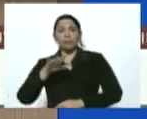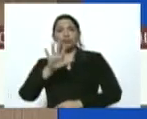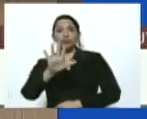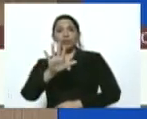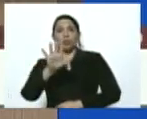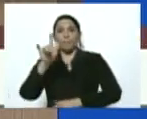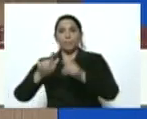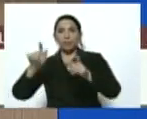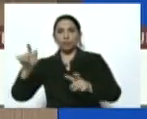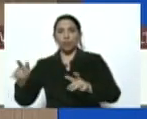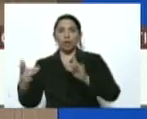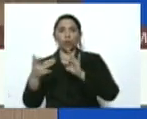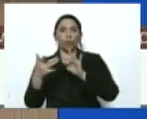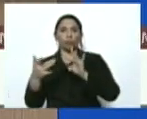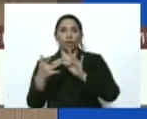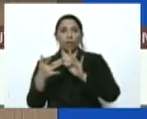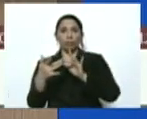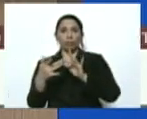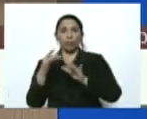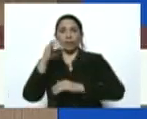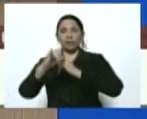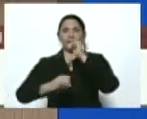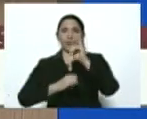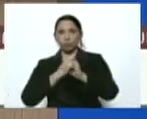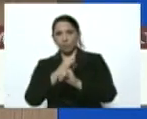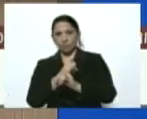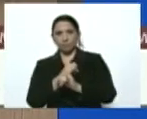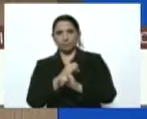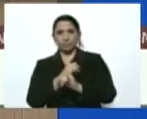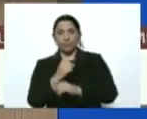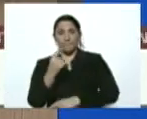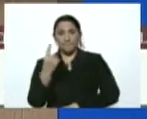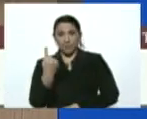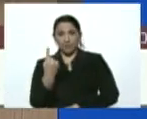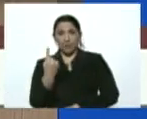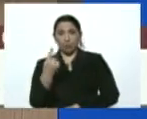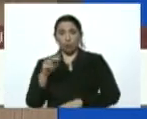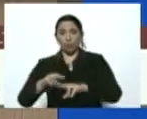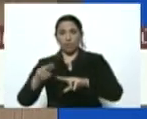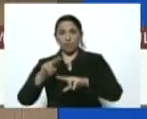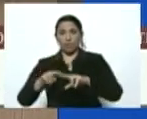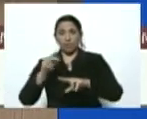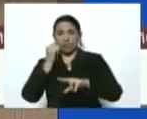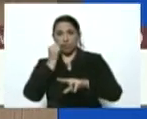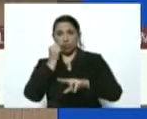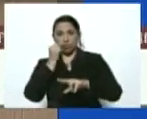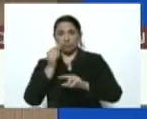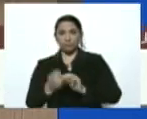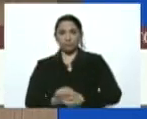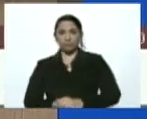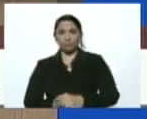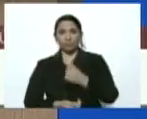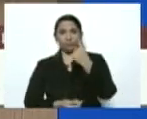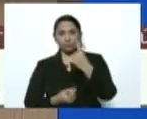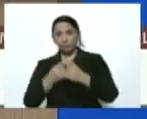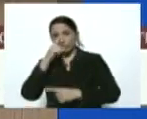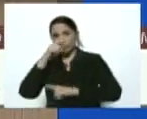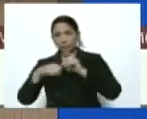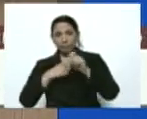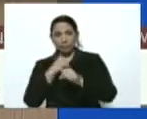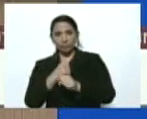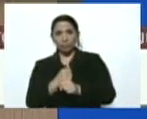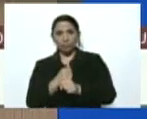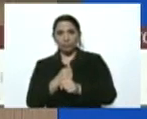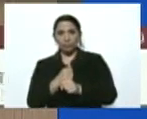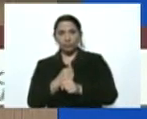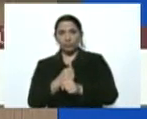casos de contacto internacional. El primero de ellos, un niño de un año de edad del